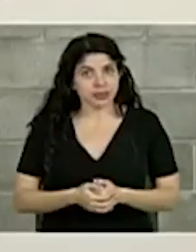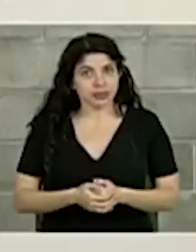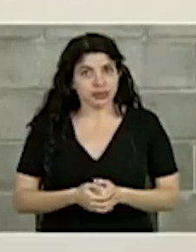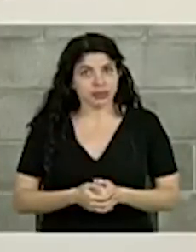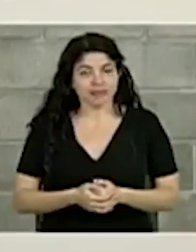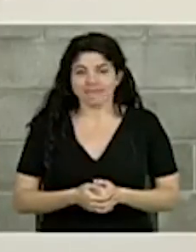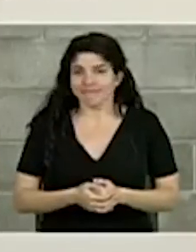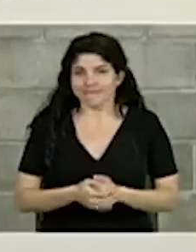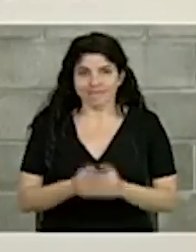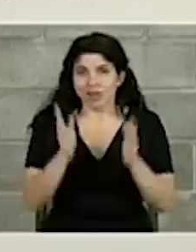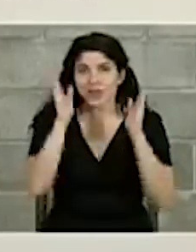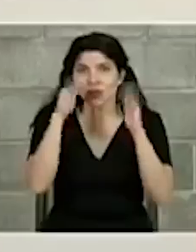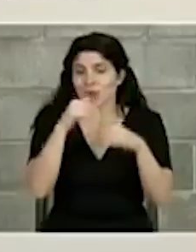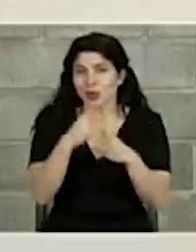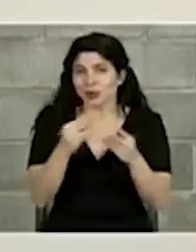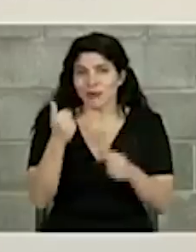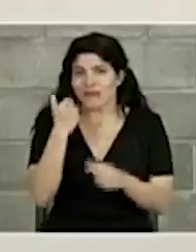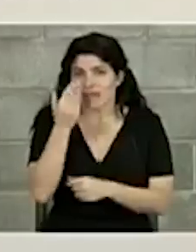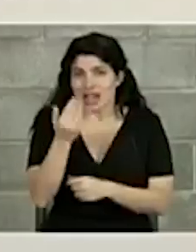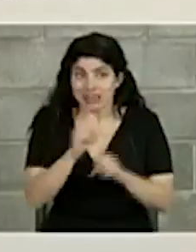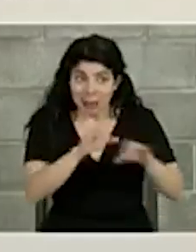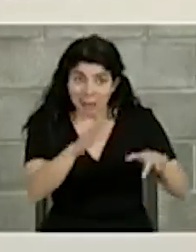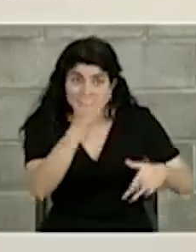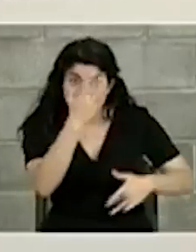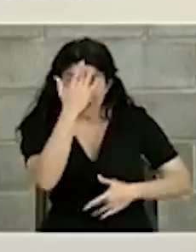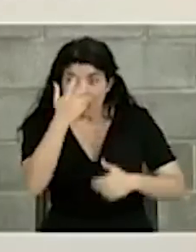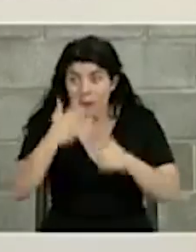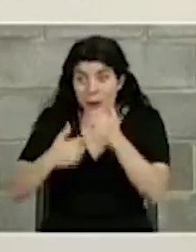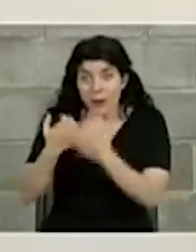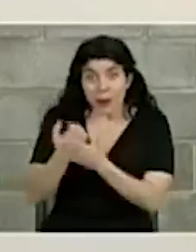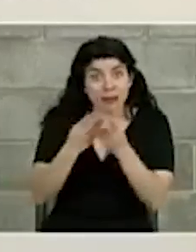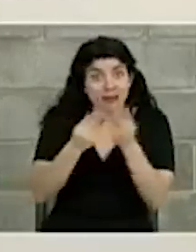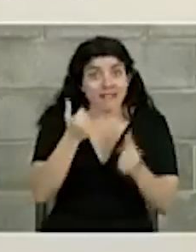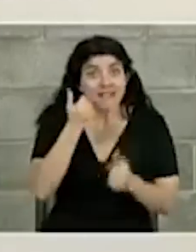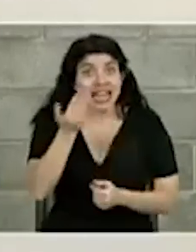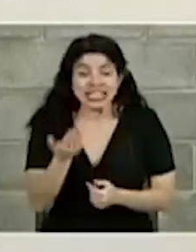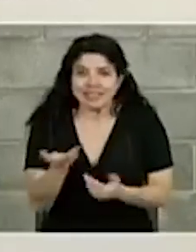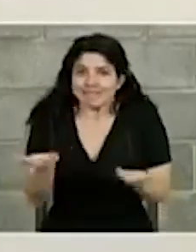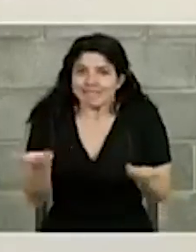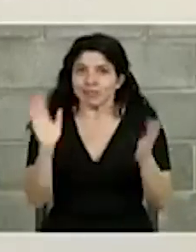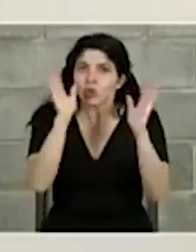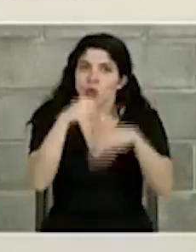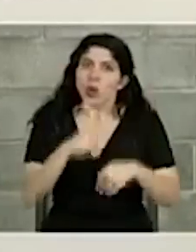no hay una salida sencilla ni de la pandemia ni de la crisis económica no la hay